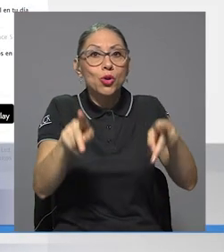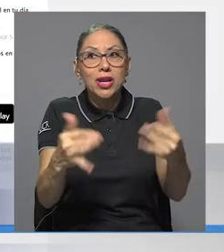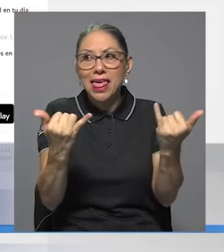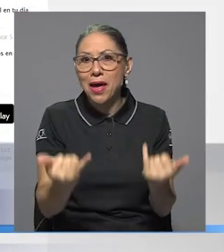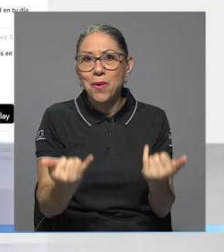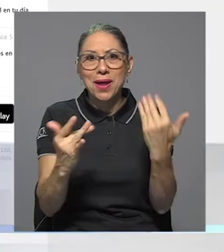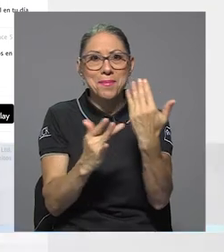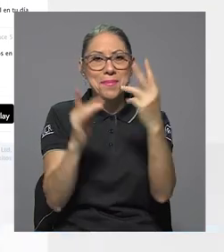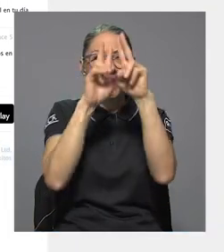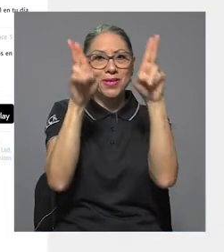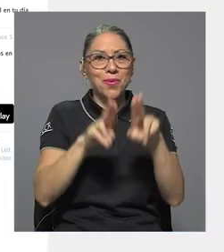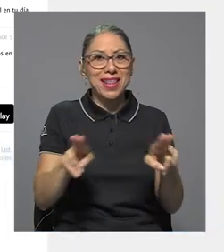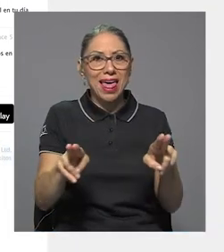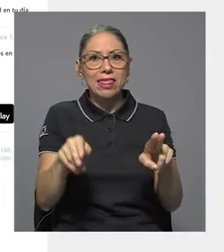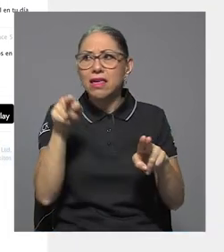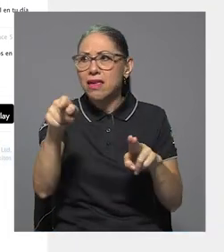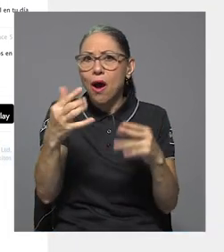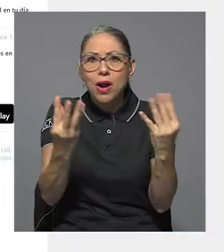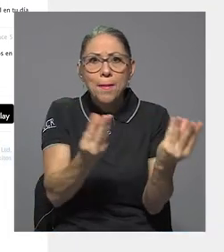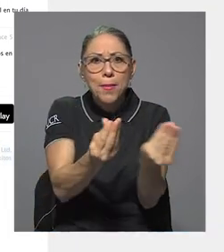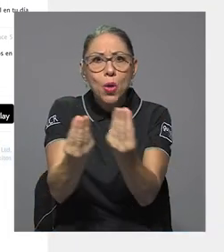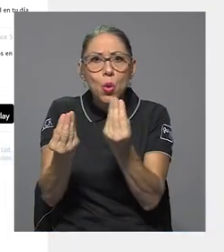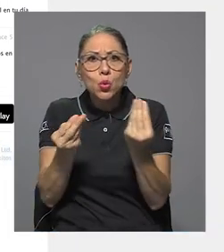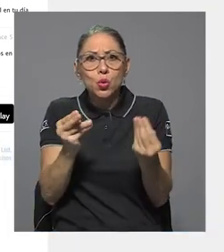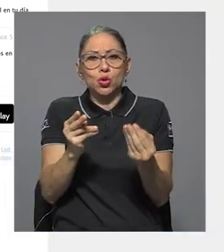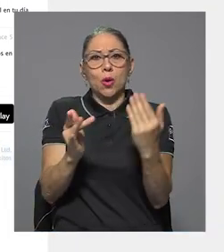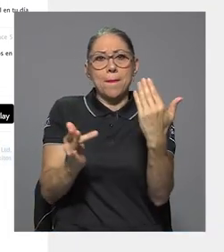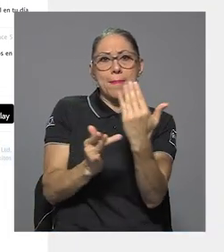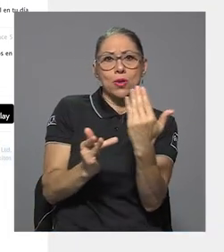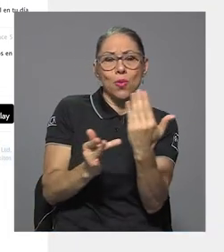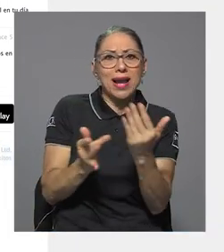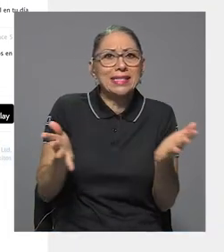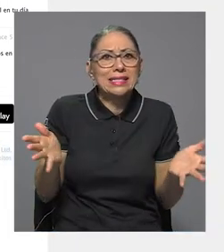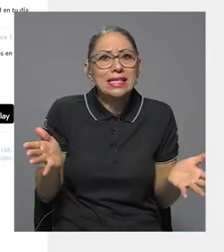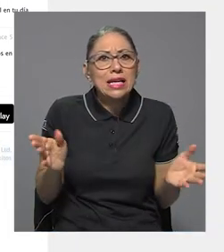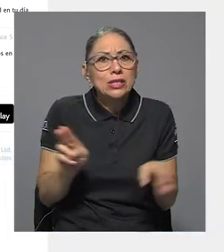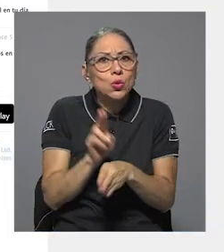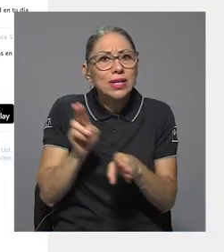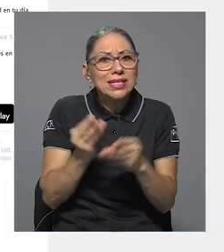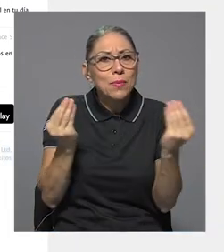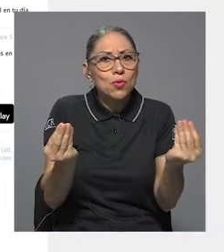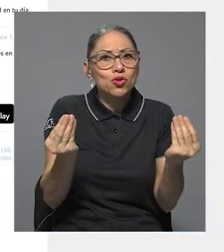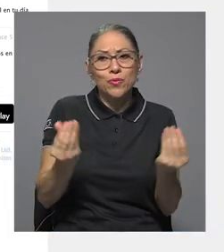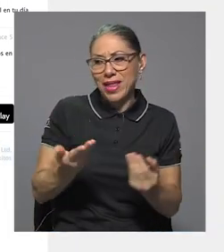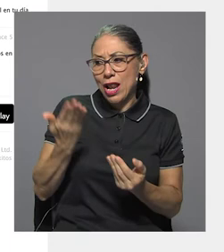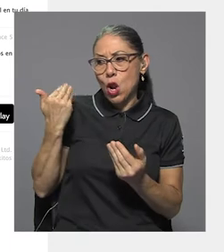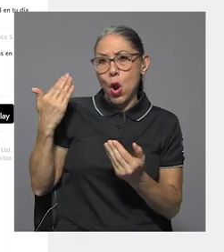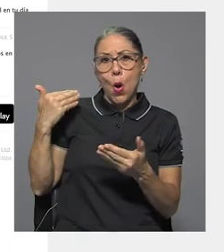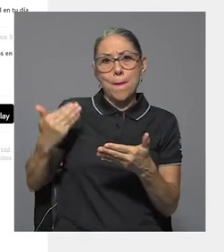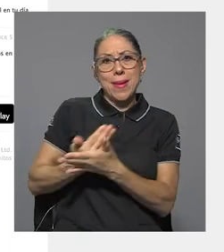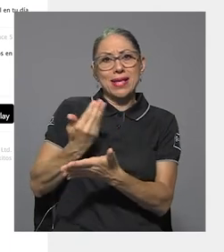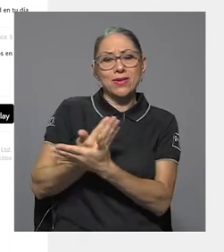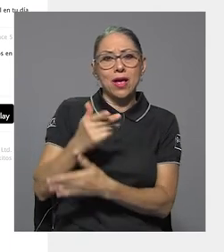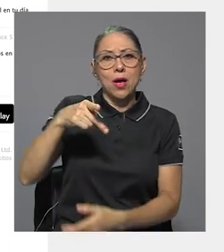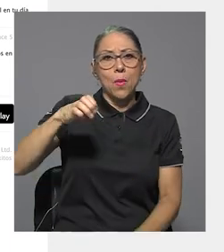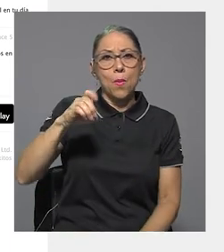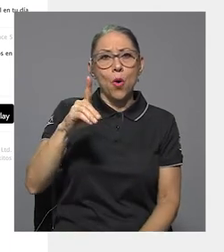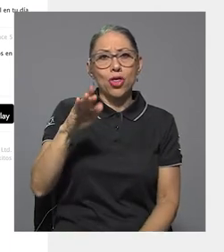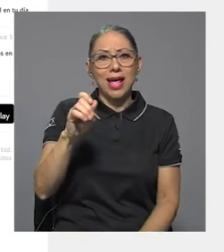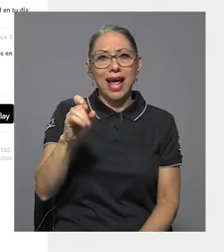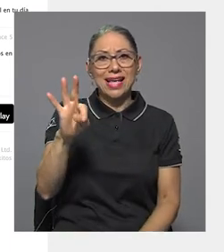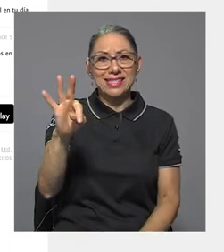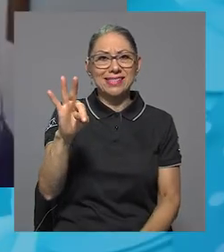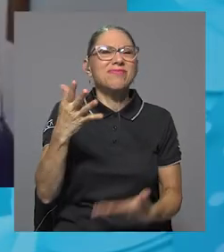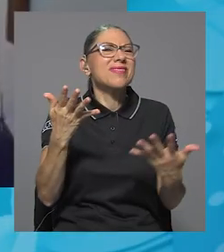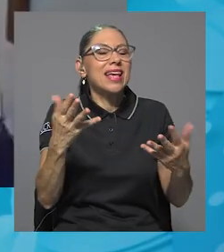y el auge que están teniendo este tipo de productos. Lo más recién salió el horno son nuestros programas de podcast que son Mundo